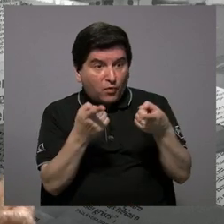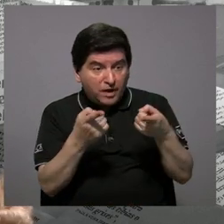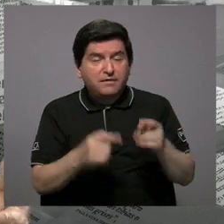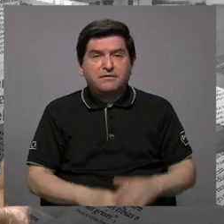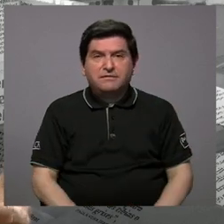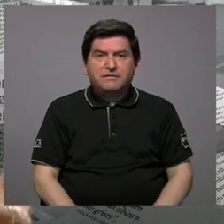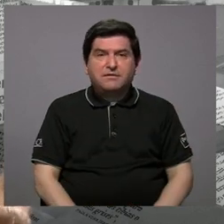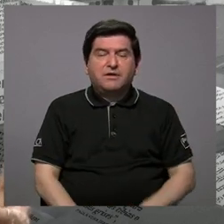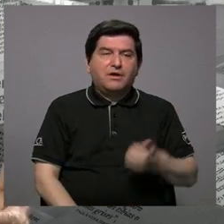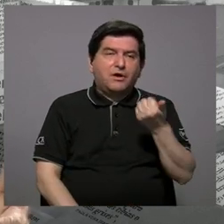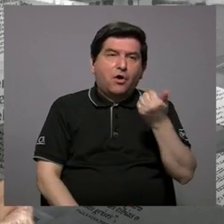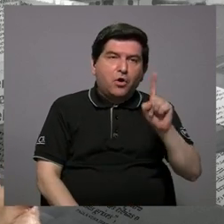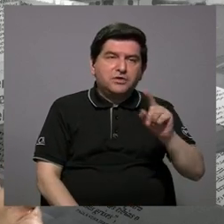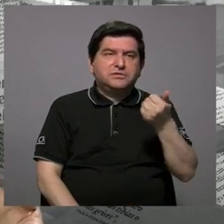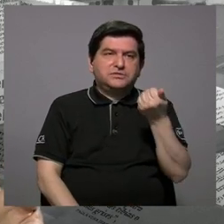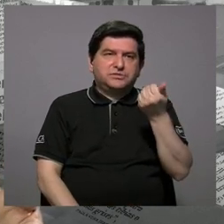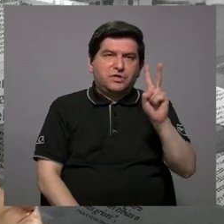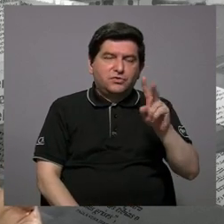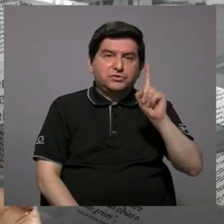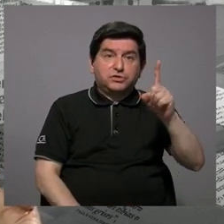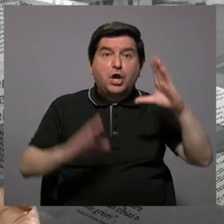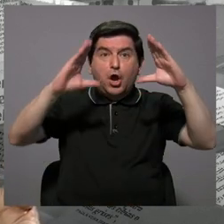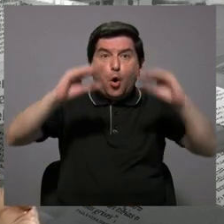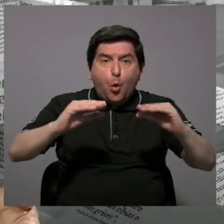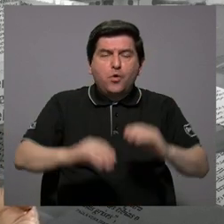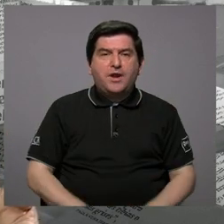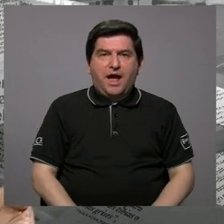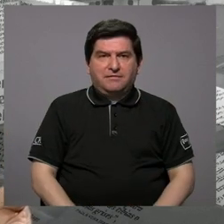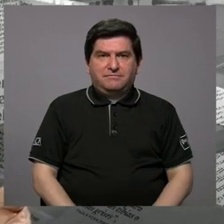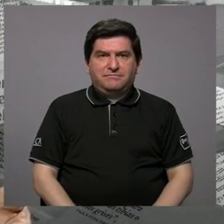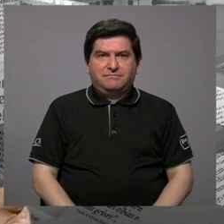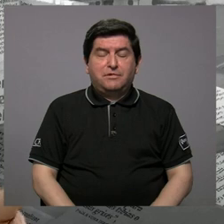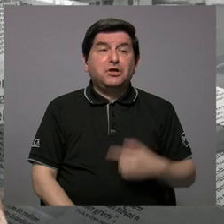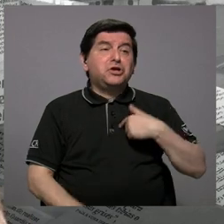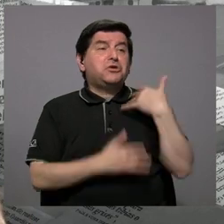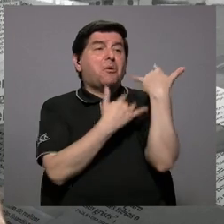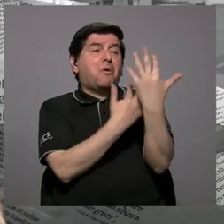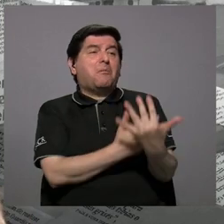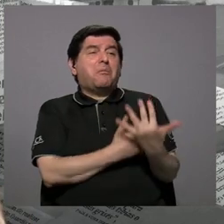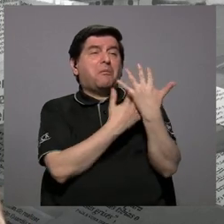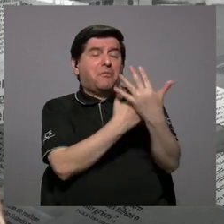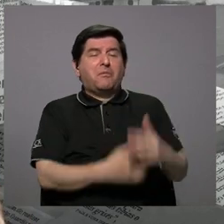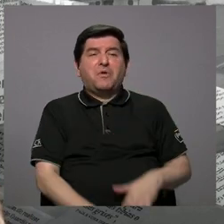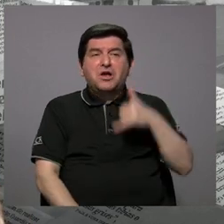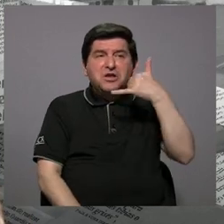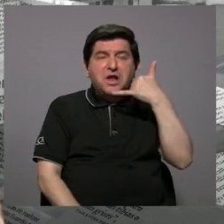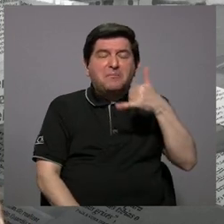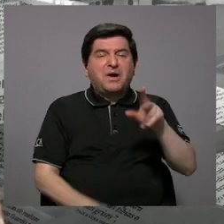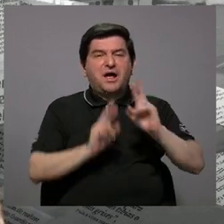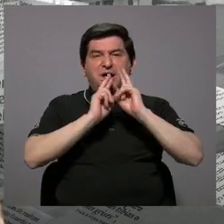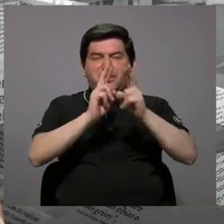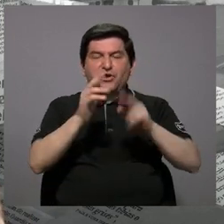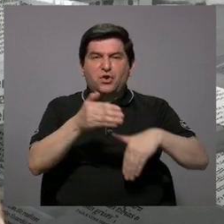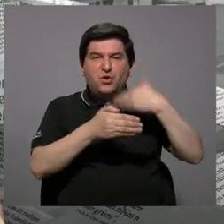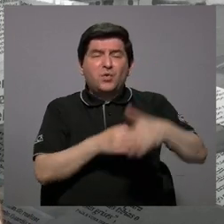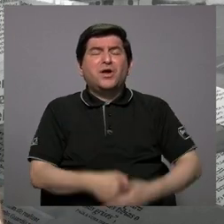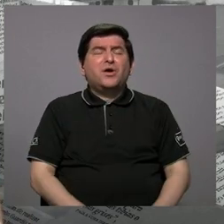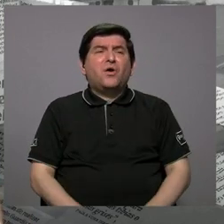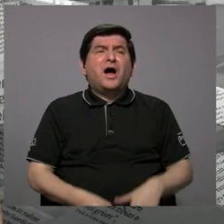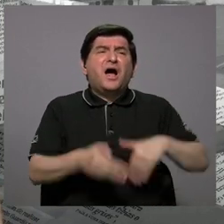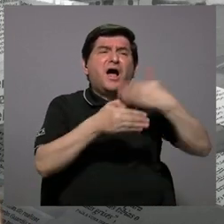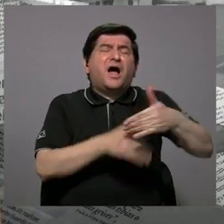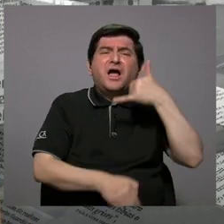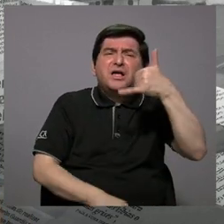mañana las 11, las 12, la una de la tarde en la zona yo esperando y yo lo llamaba no me contestaba al rato me ponía ya te